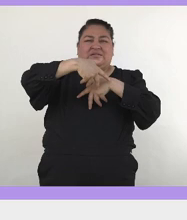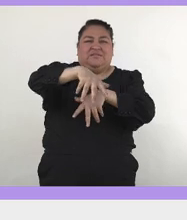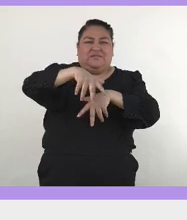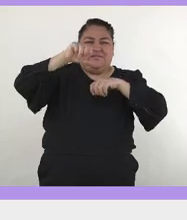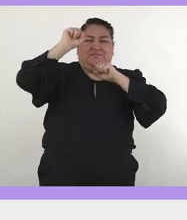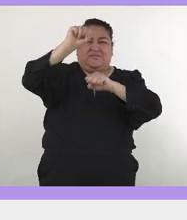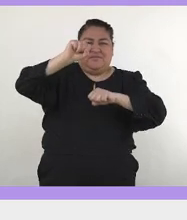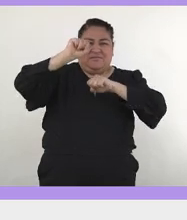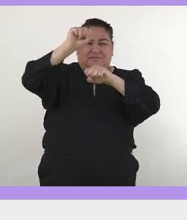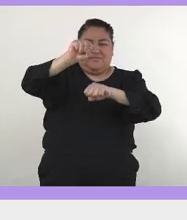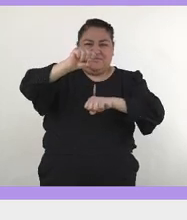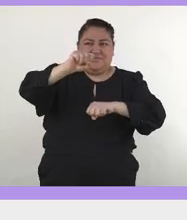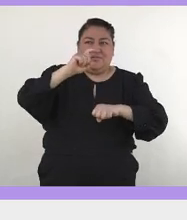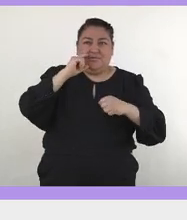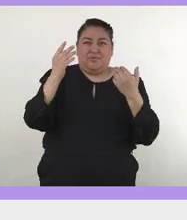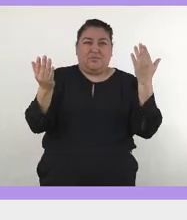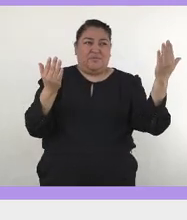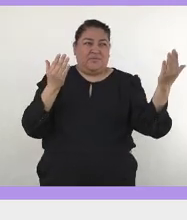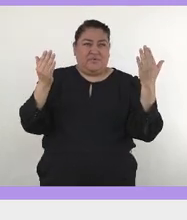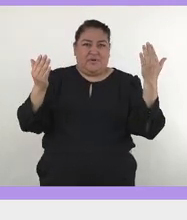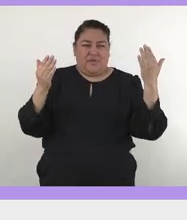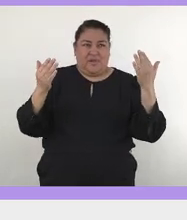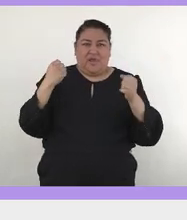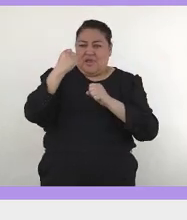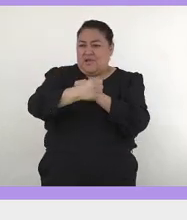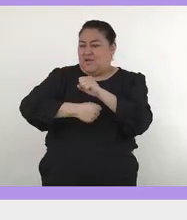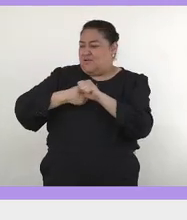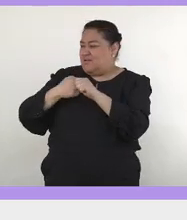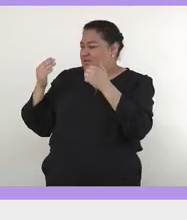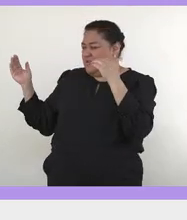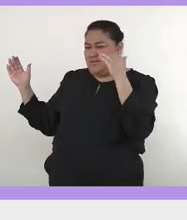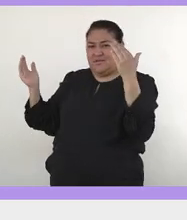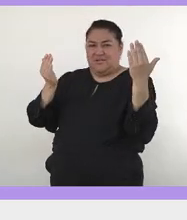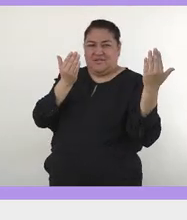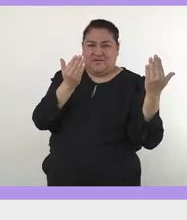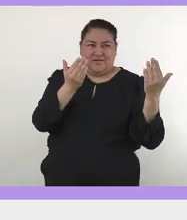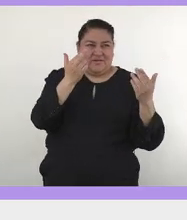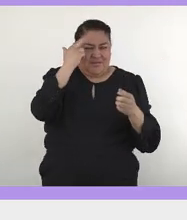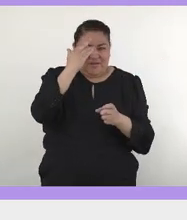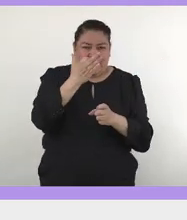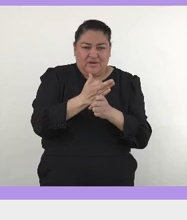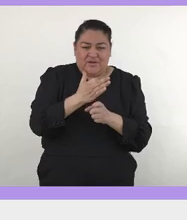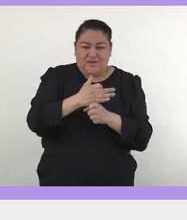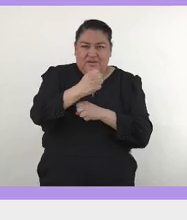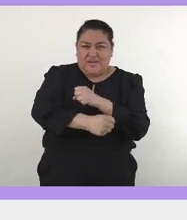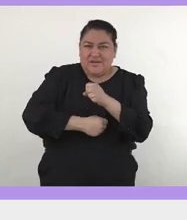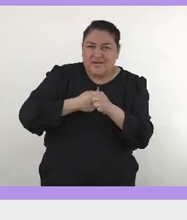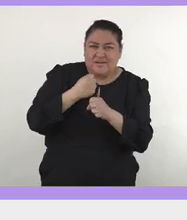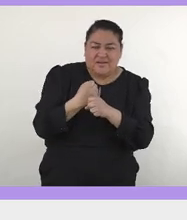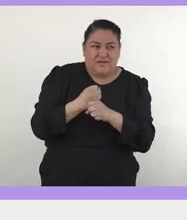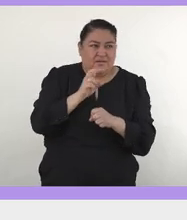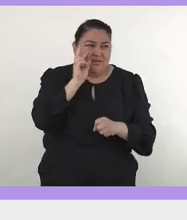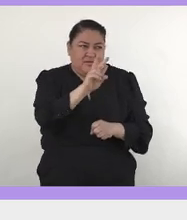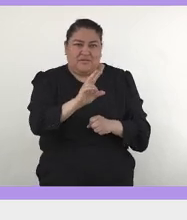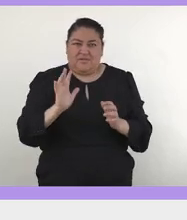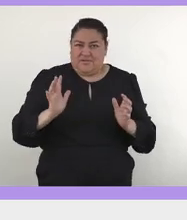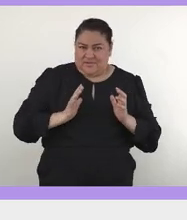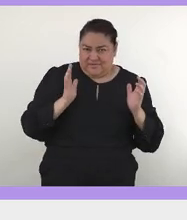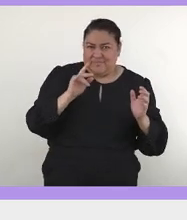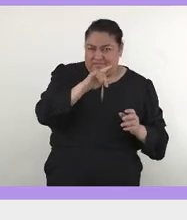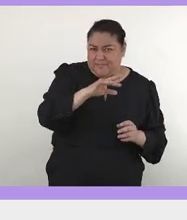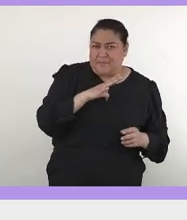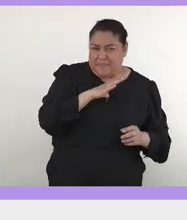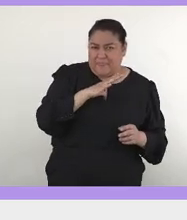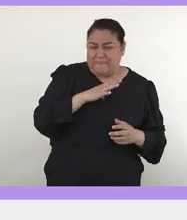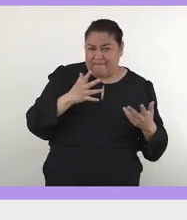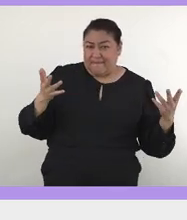deben haber visto la gran diferencia que hay de cinco años para acá. Yo este año no pude pasar del caballito, por ejemplo. O sea, no